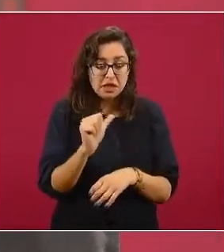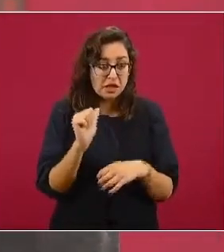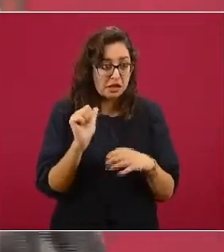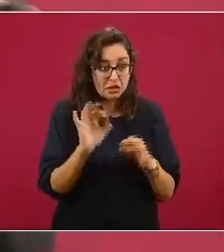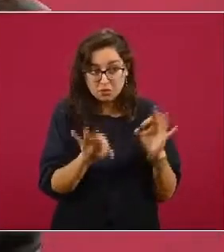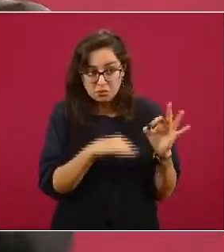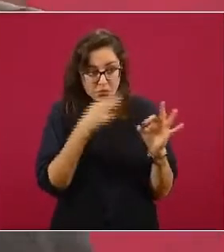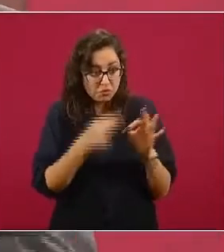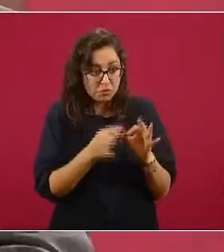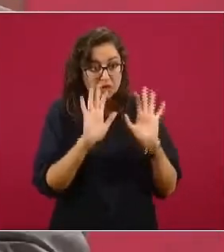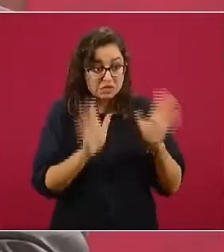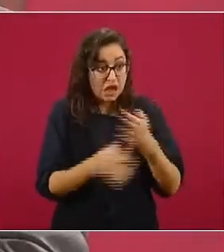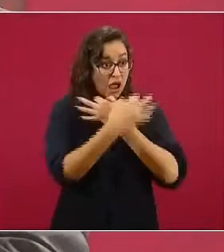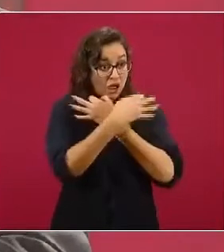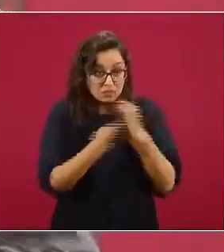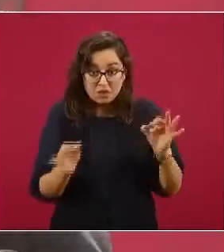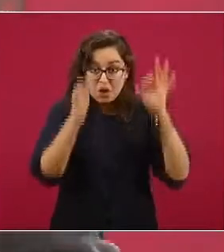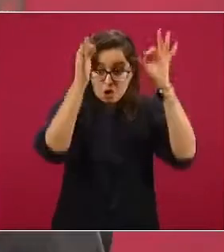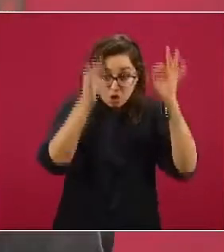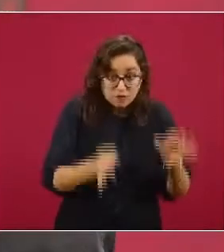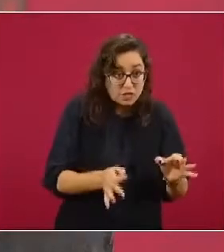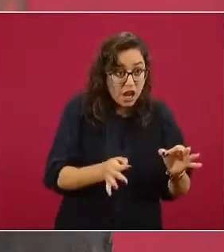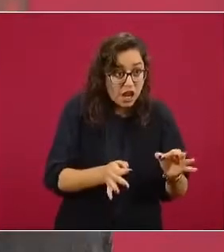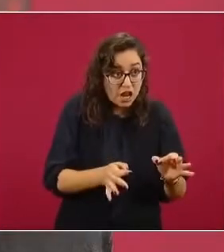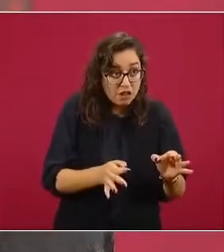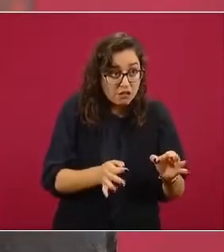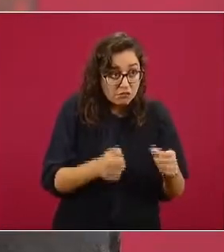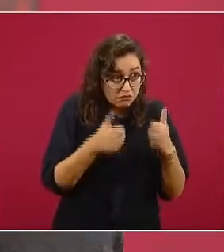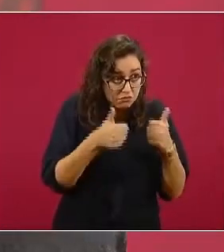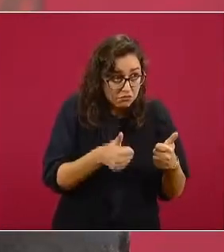pendiente. Reconocemos.